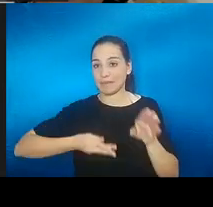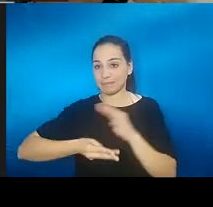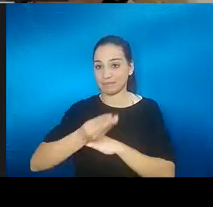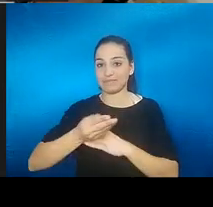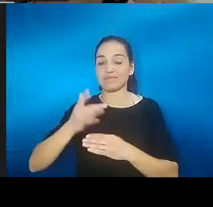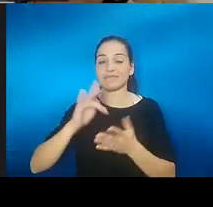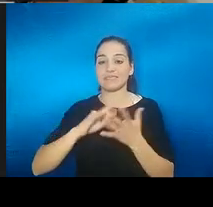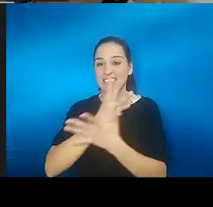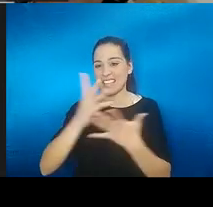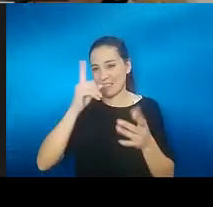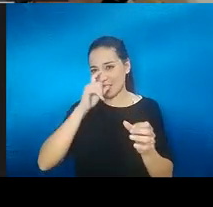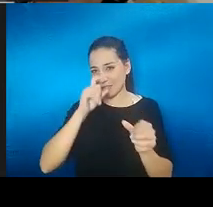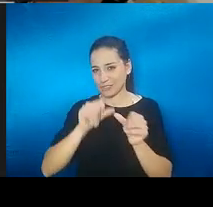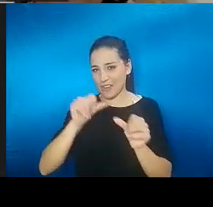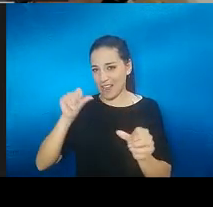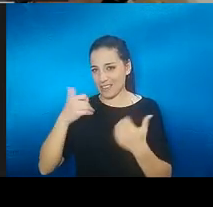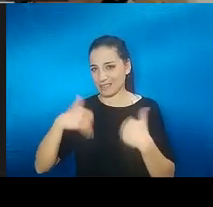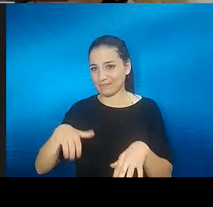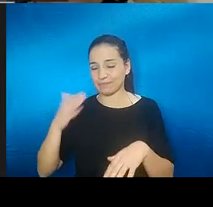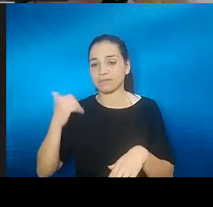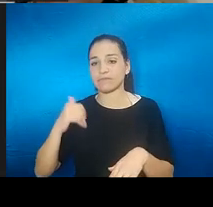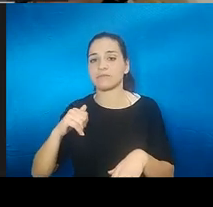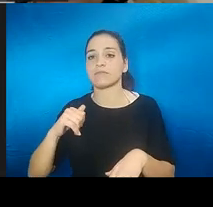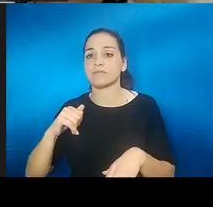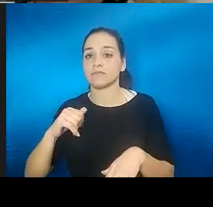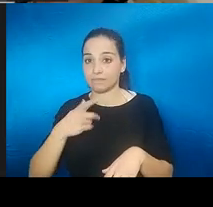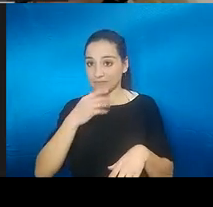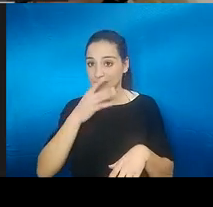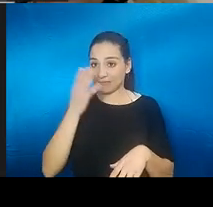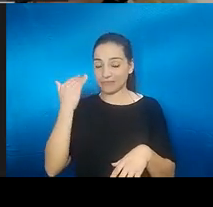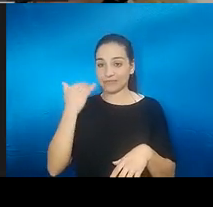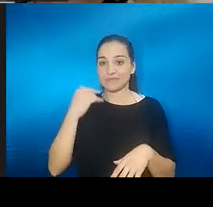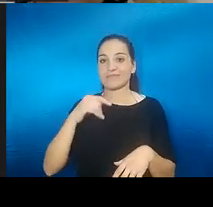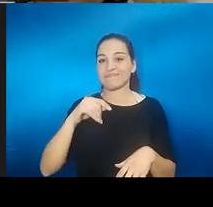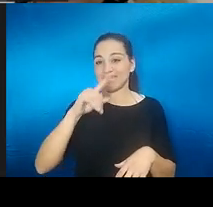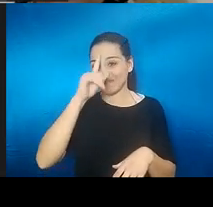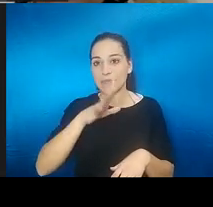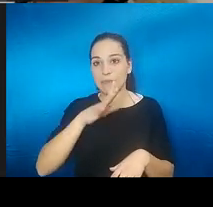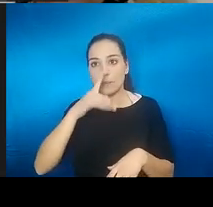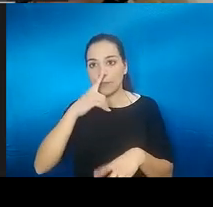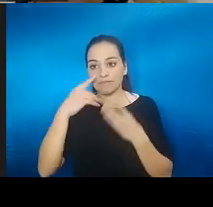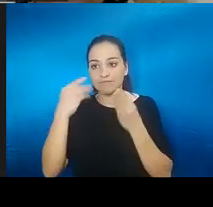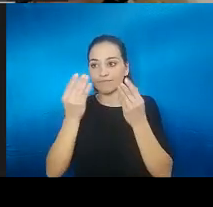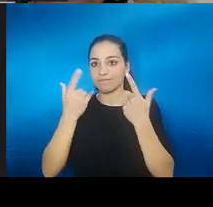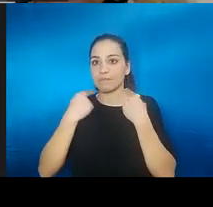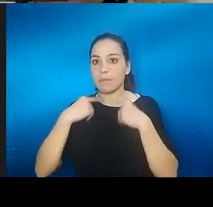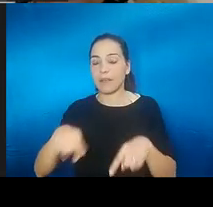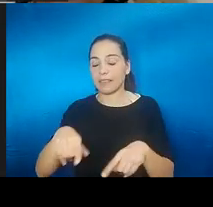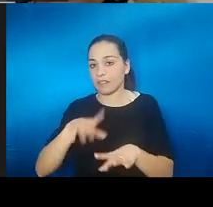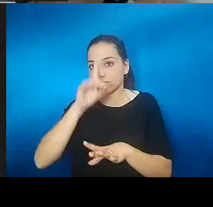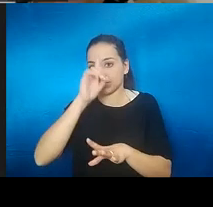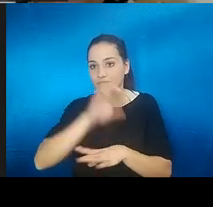y bueno entonces si ahora se sabe poco bueno creo que cada vez más a raíz de todo lo que estoy viendo en la